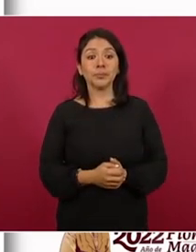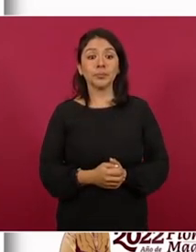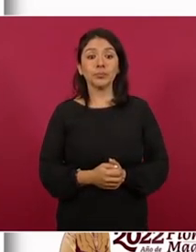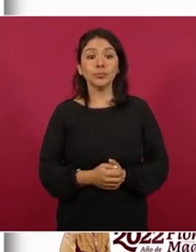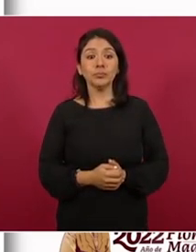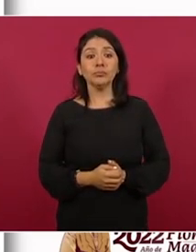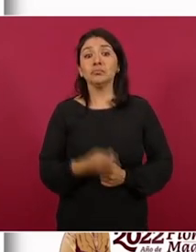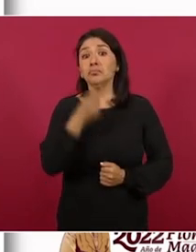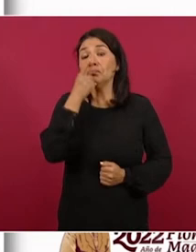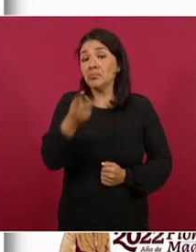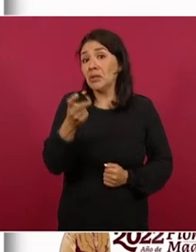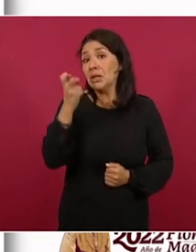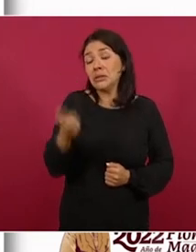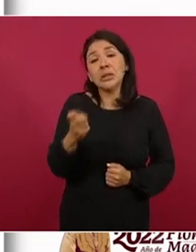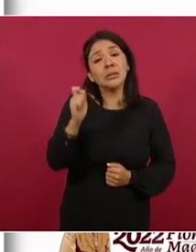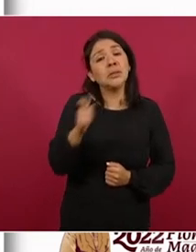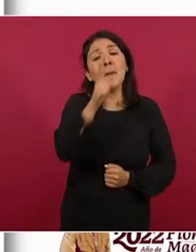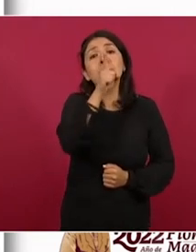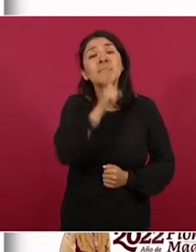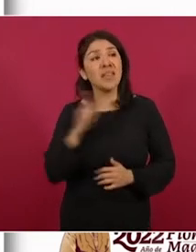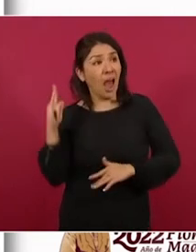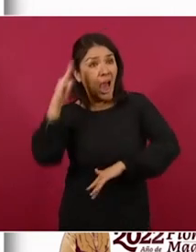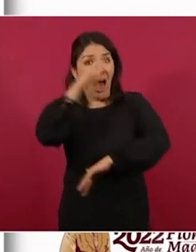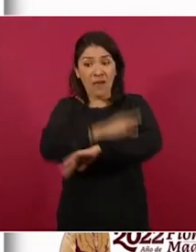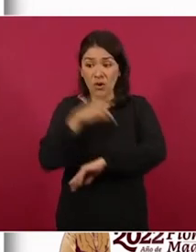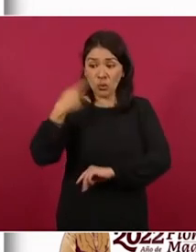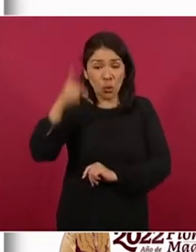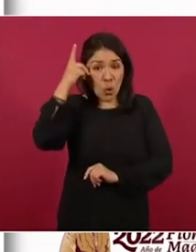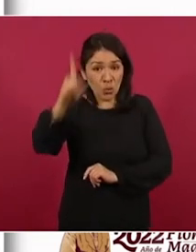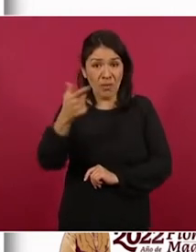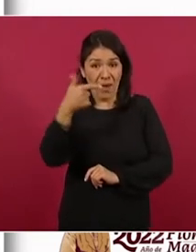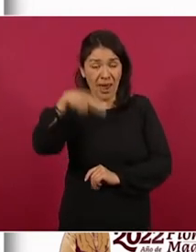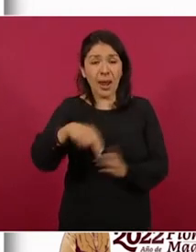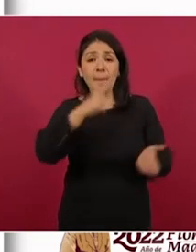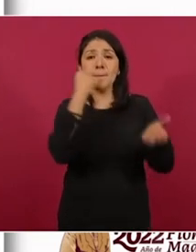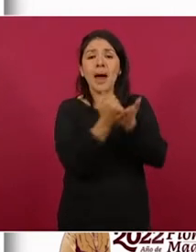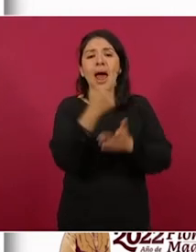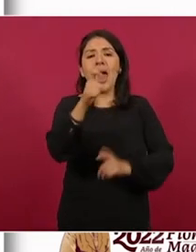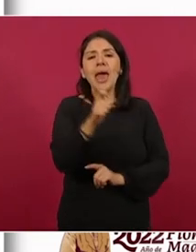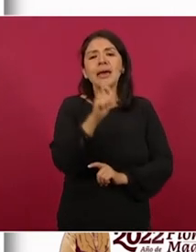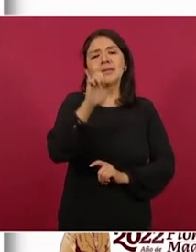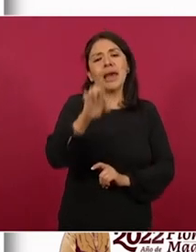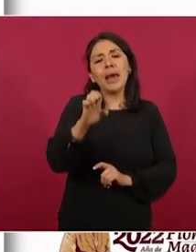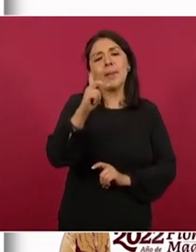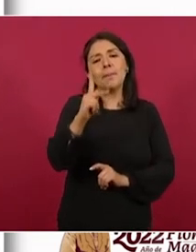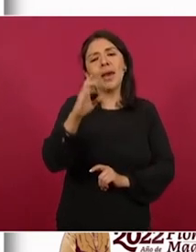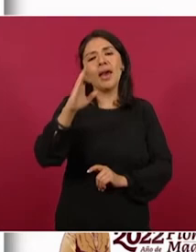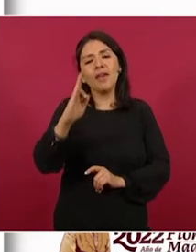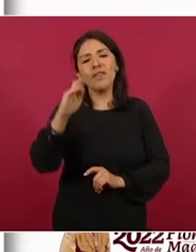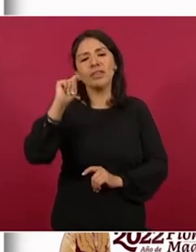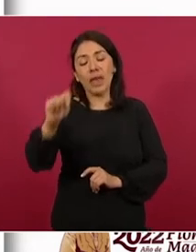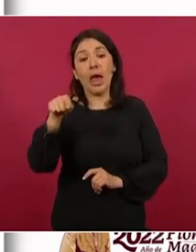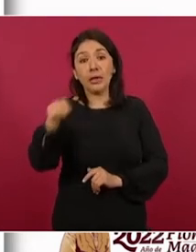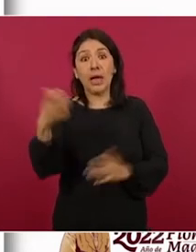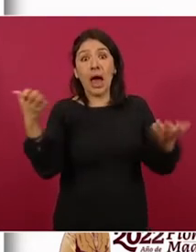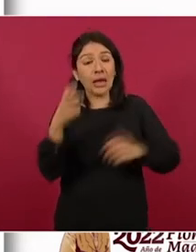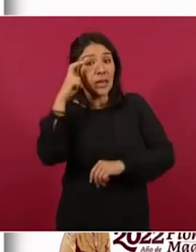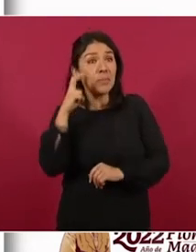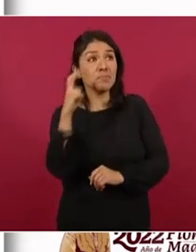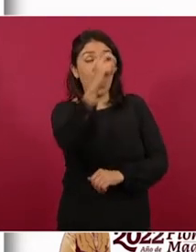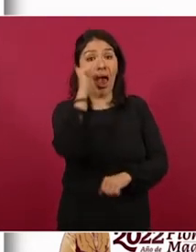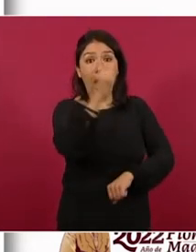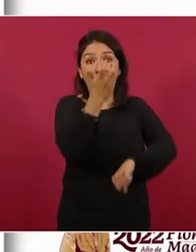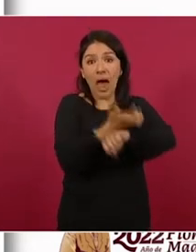Nacional asegura que es falso que el avión oficial con matrícula XC PFT haya realizado vuelos al